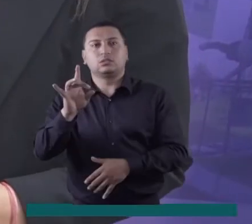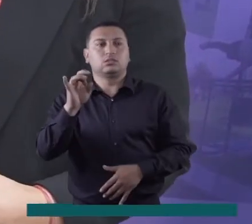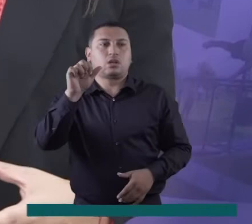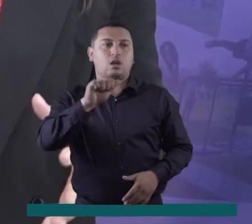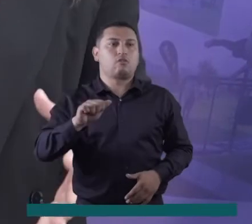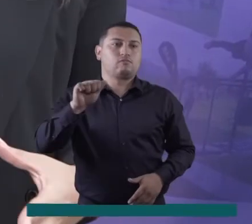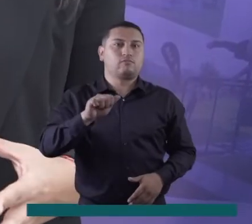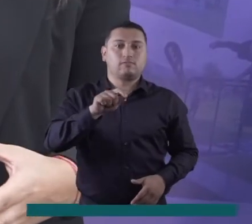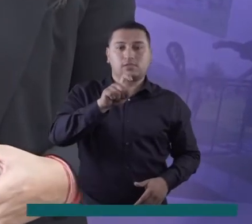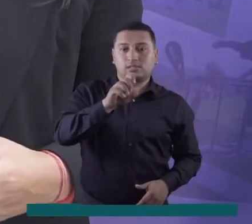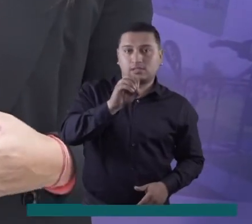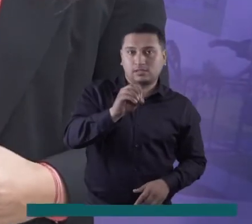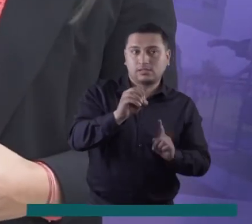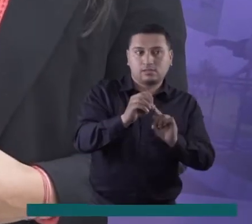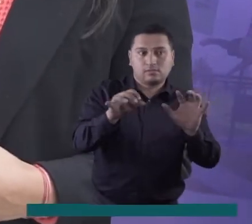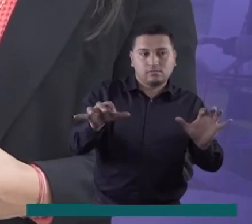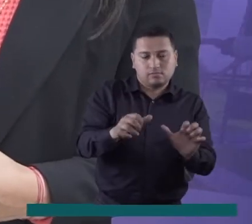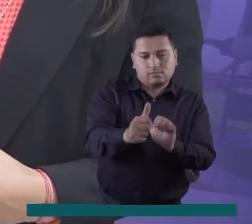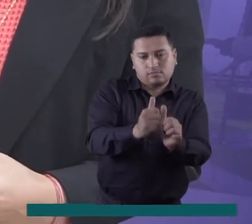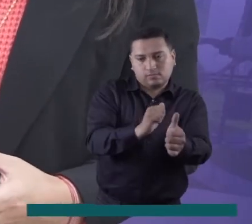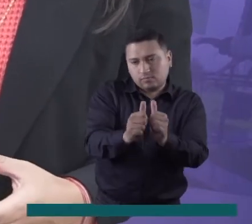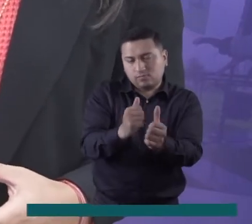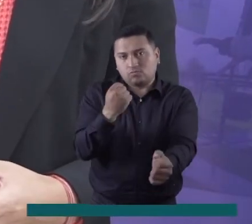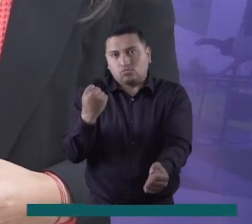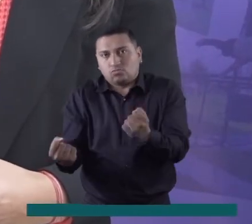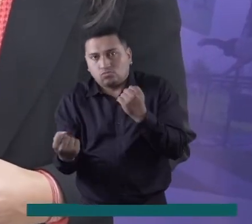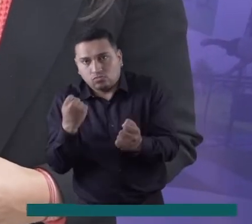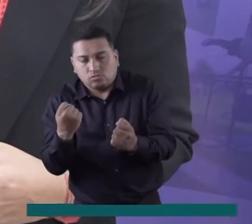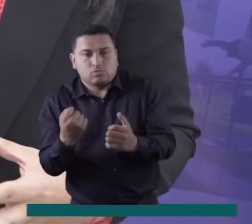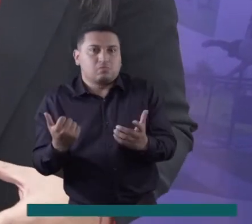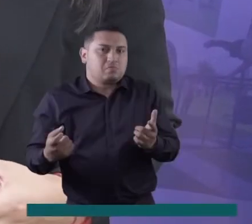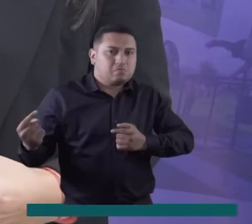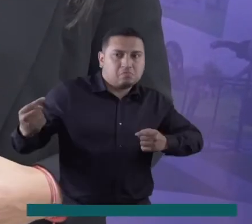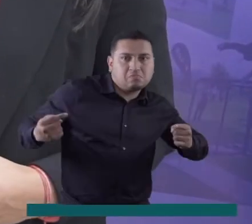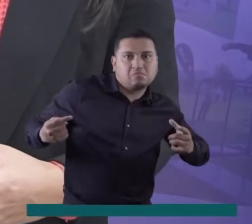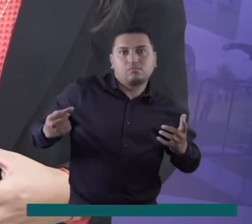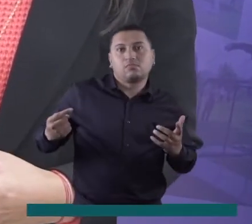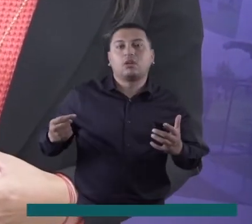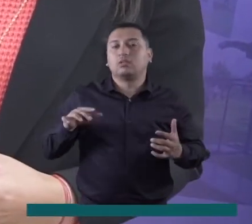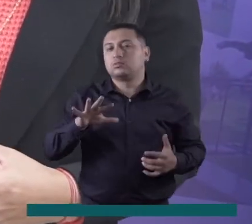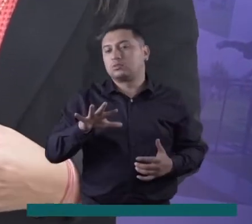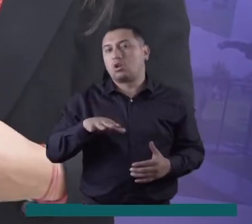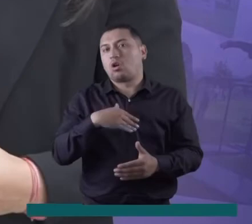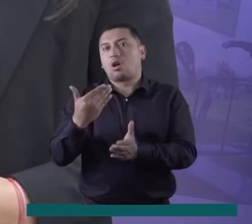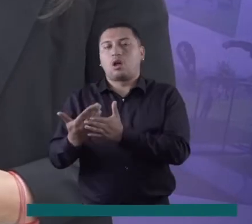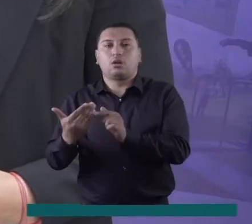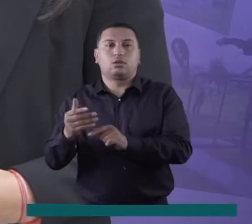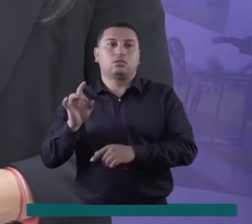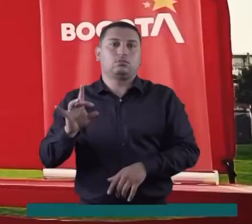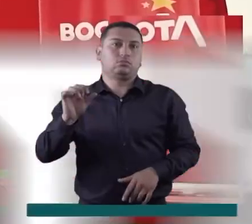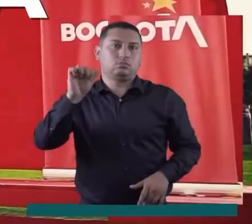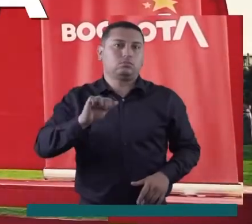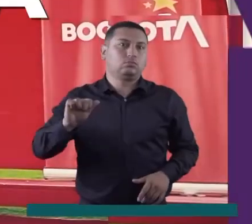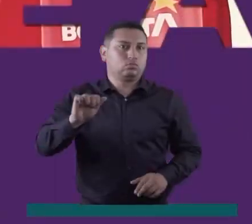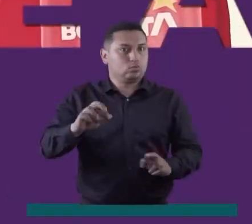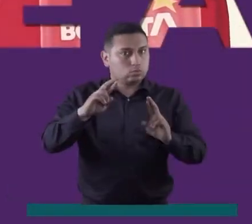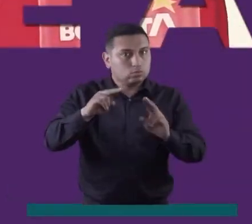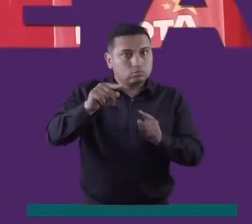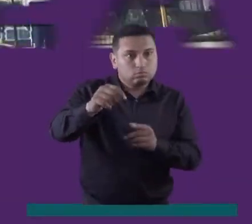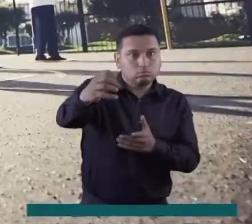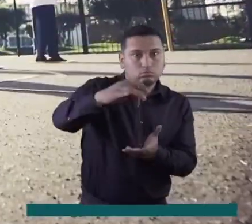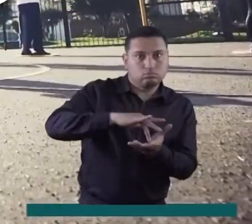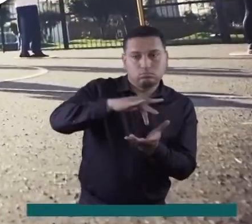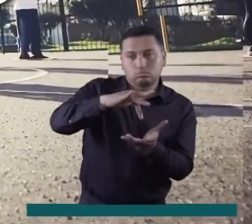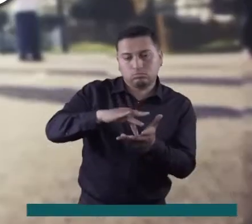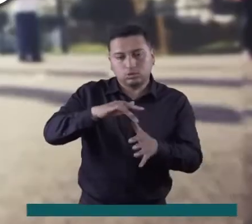Tenemos más de 60 actividades deportivas, recreativas y actividad física que se realizarán del 5 al 15 de agosto. Esperamos